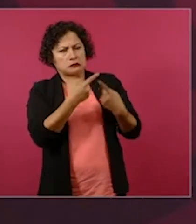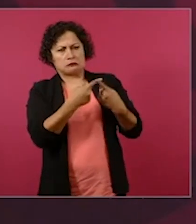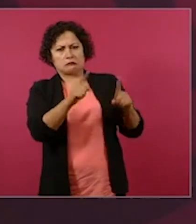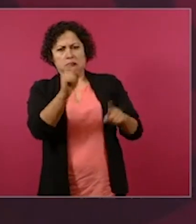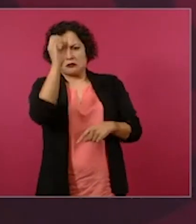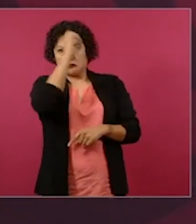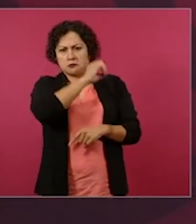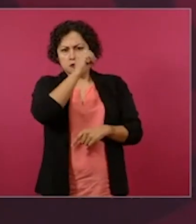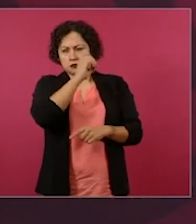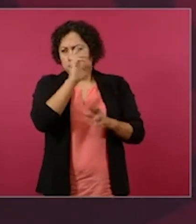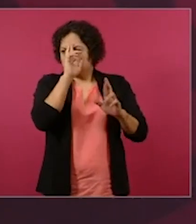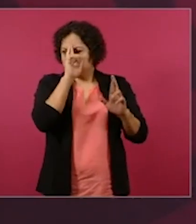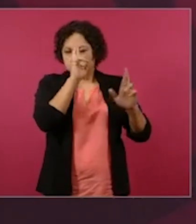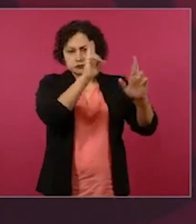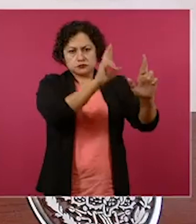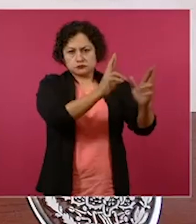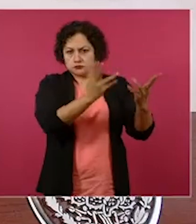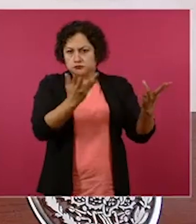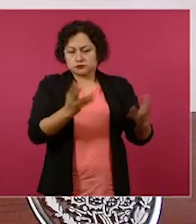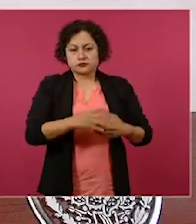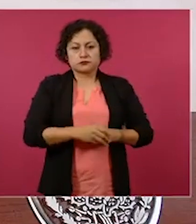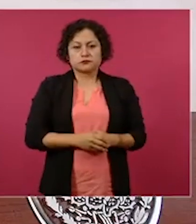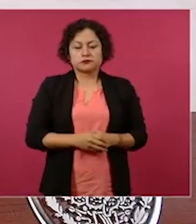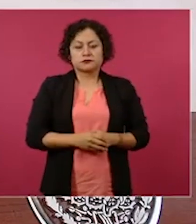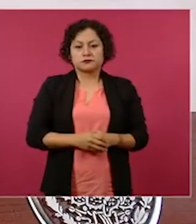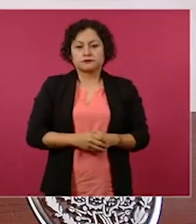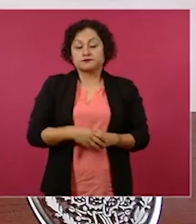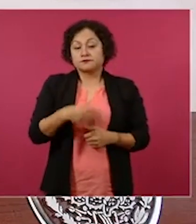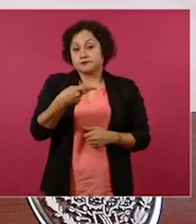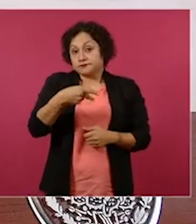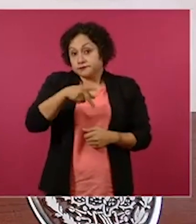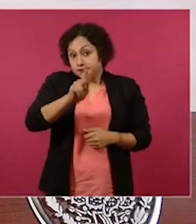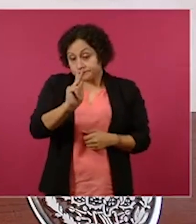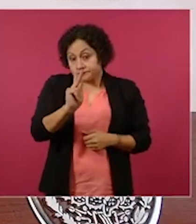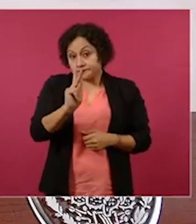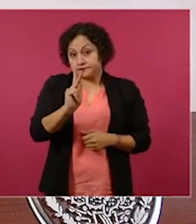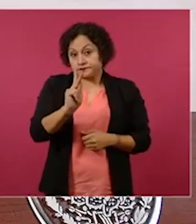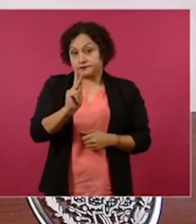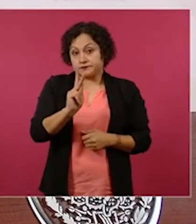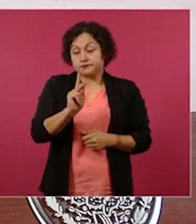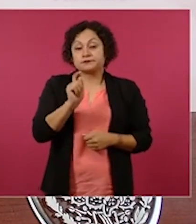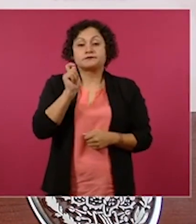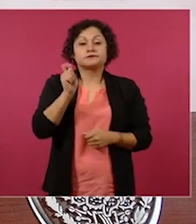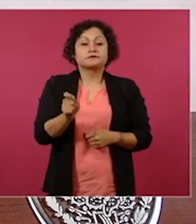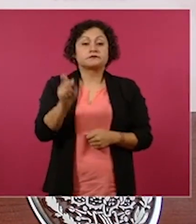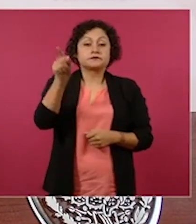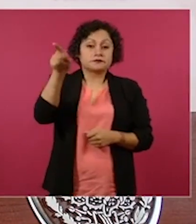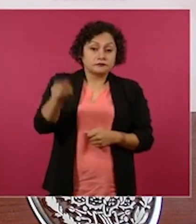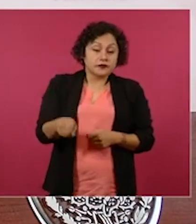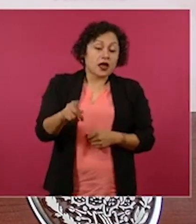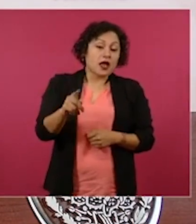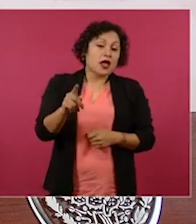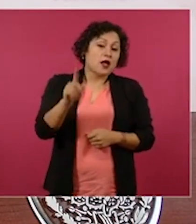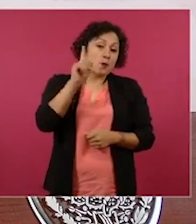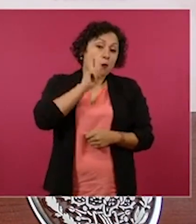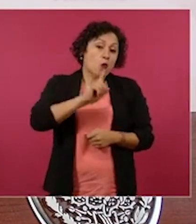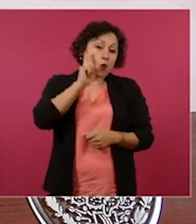Pero Claudia Chainbaum es una mujer preparada,